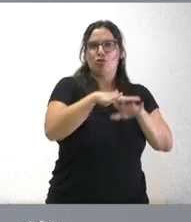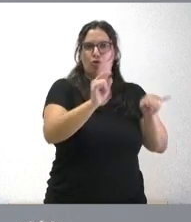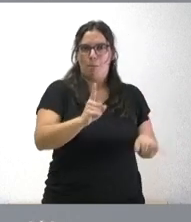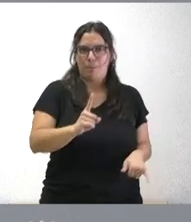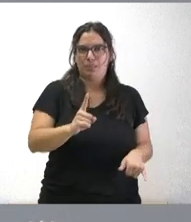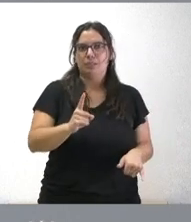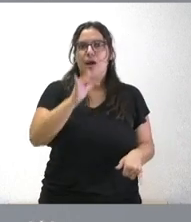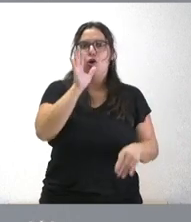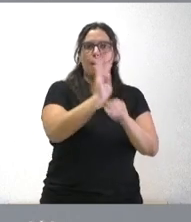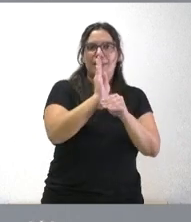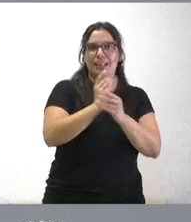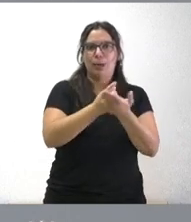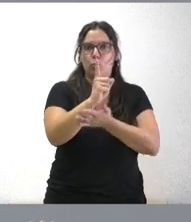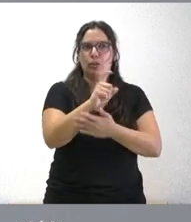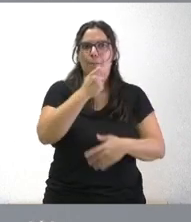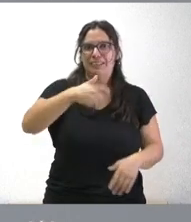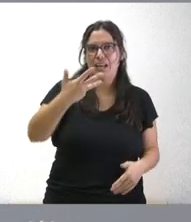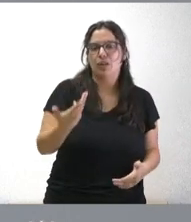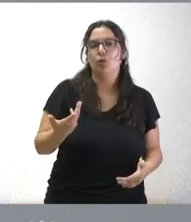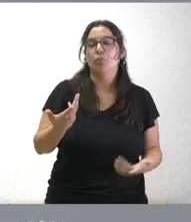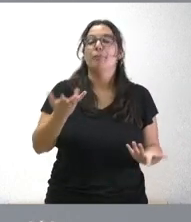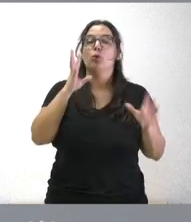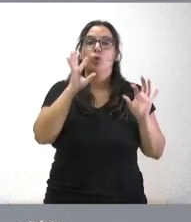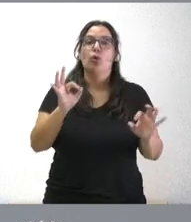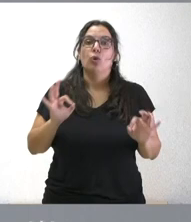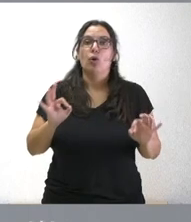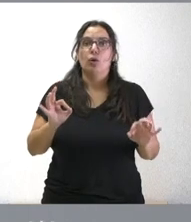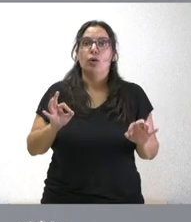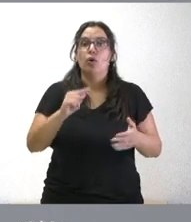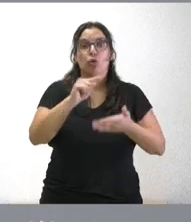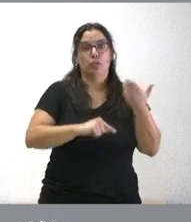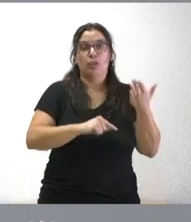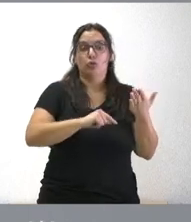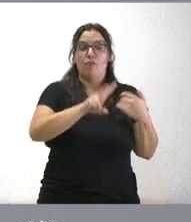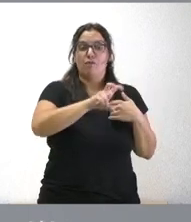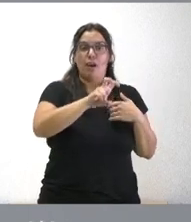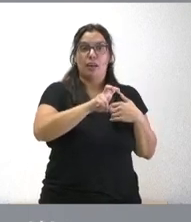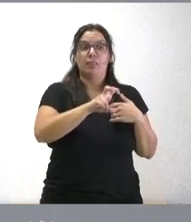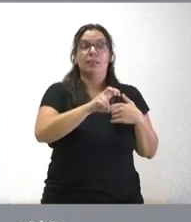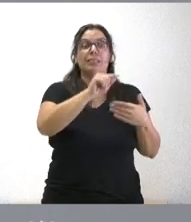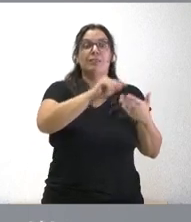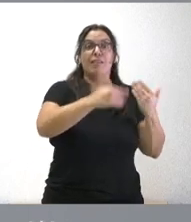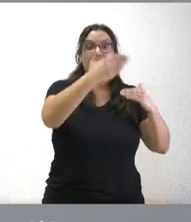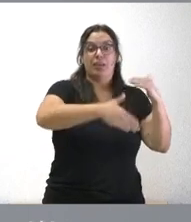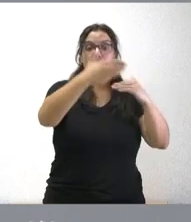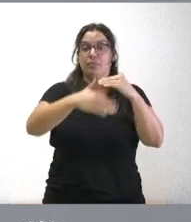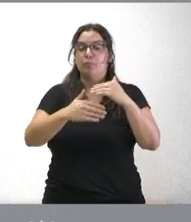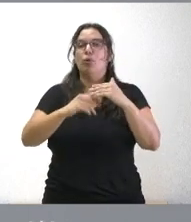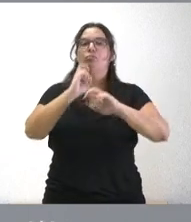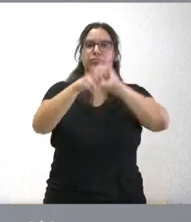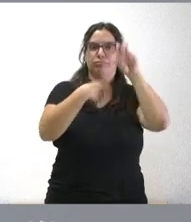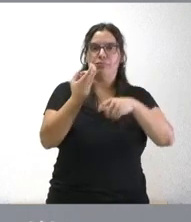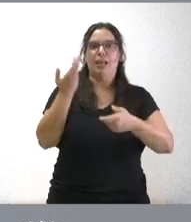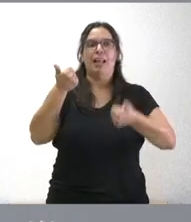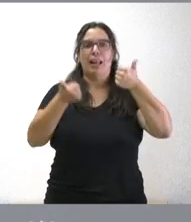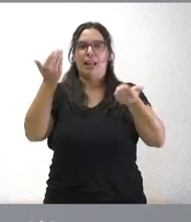mantener esta ruta de transporte pero lógicamente están en vigor esos contratos y a medida que se acaben los contratos pues se volverán a licitar y